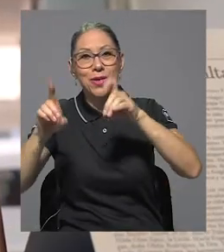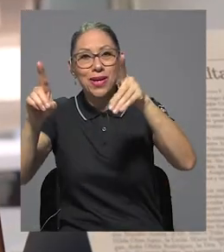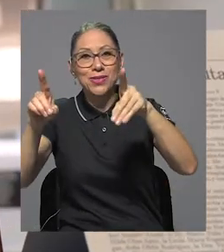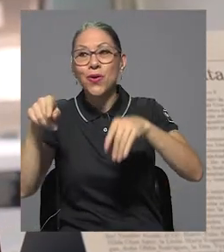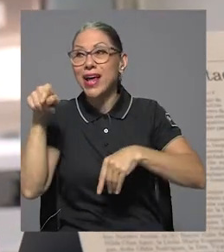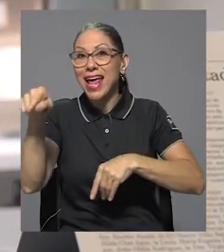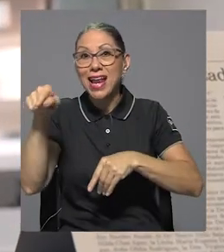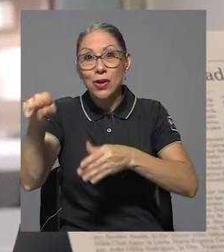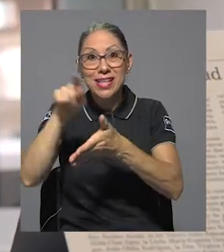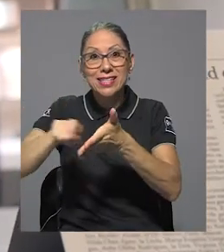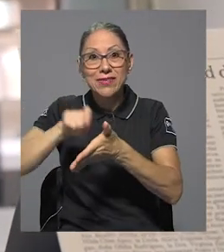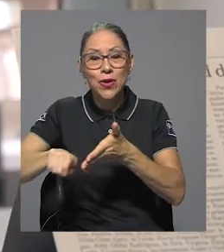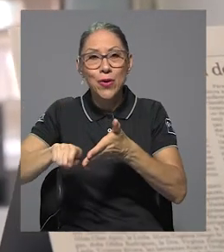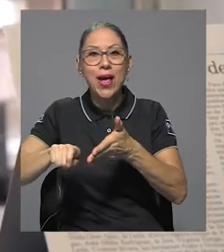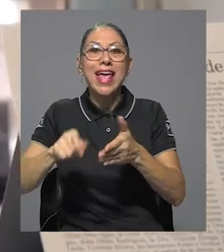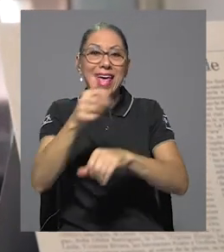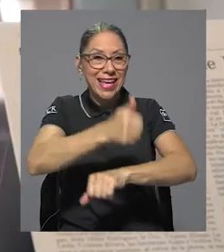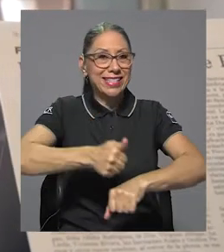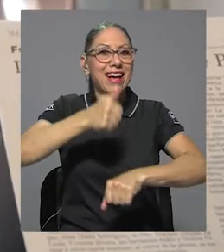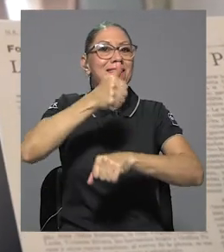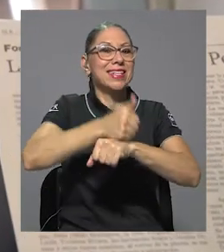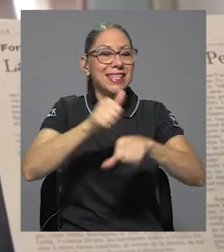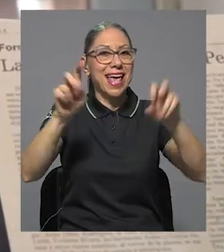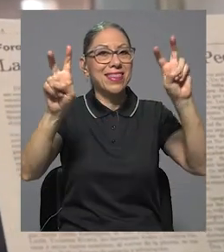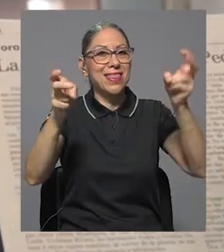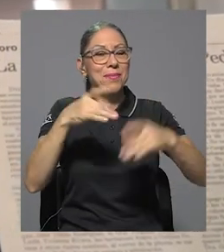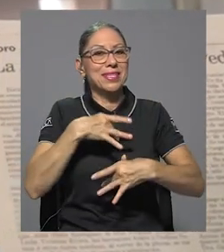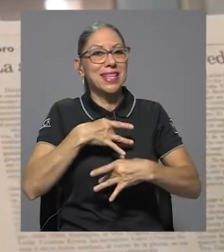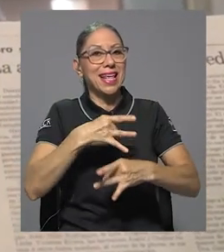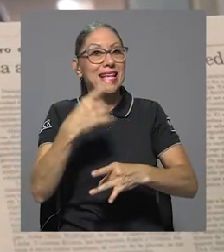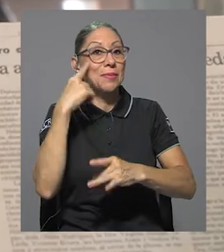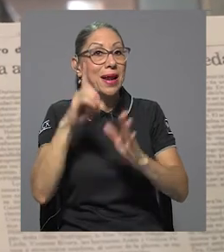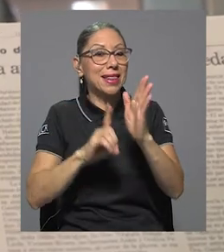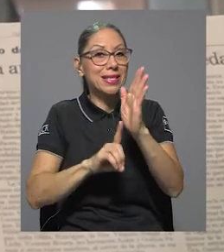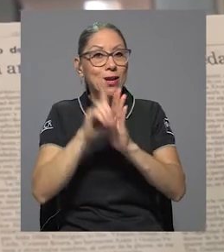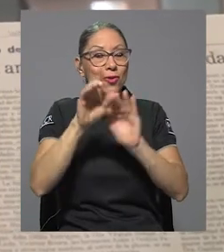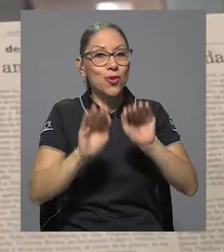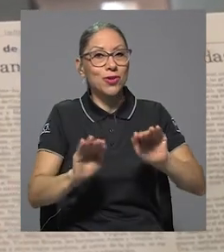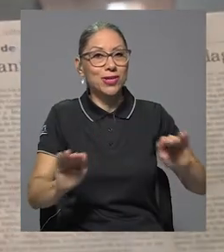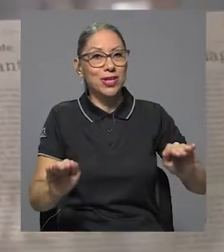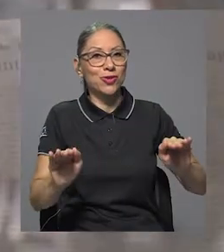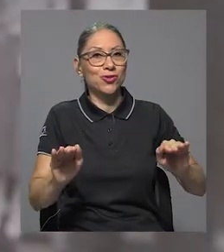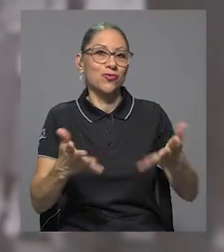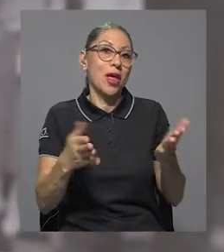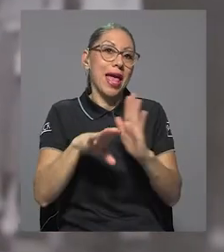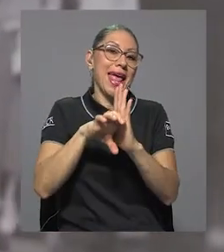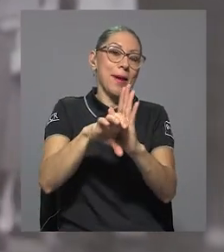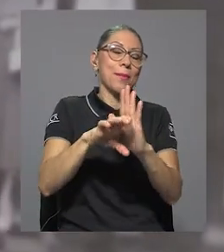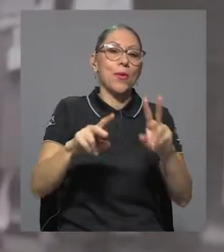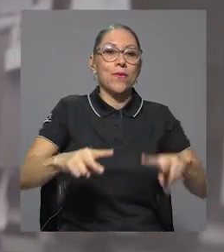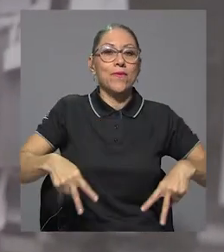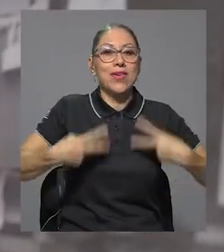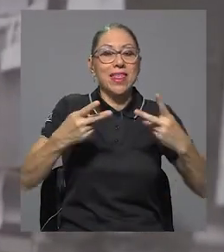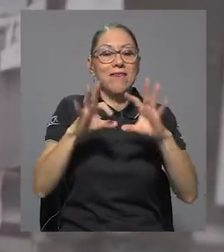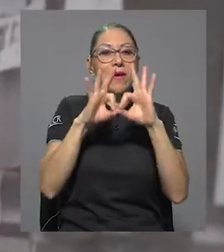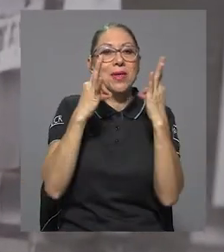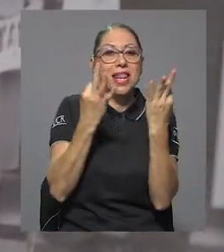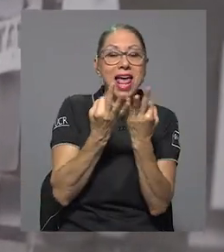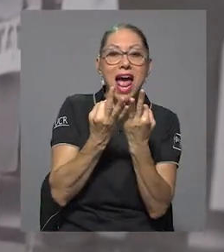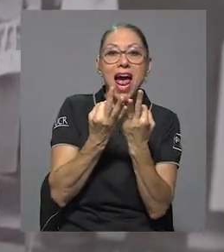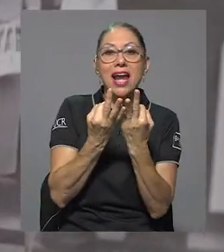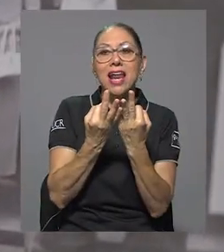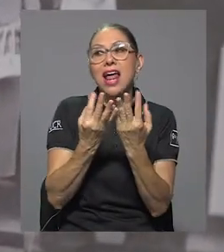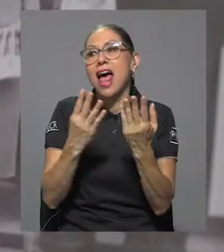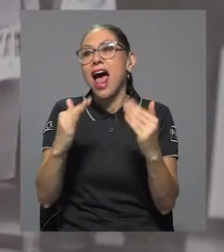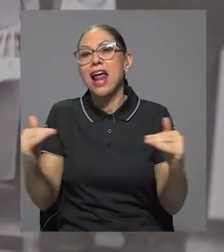interés para el desarrollo integral de las niñas y los niños, desde su vida familiar, a nivel comunitario, a